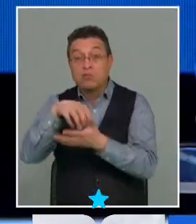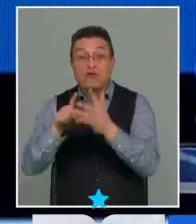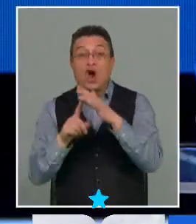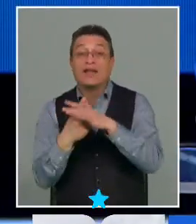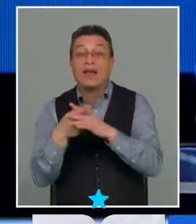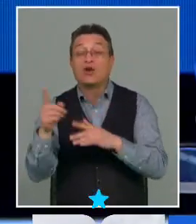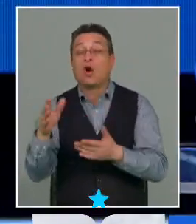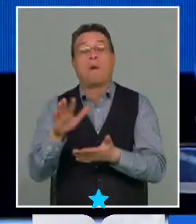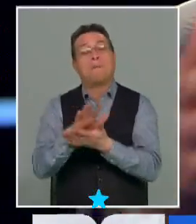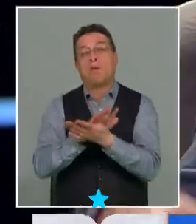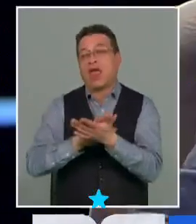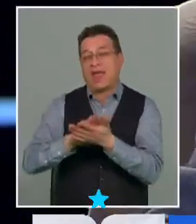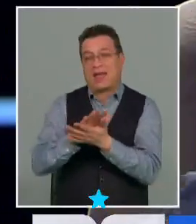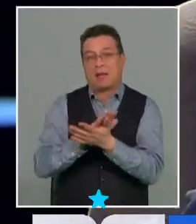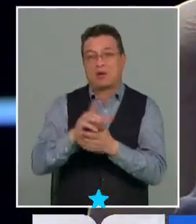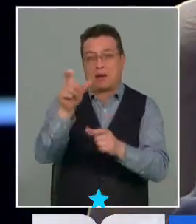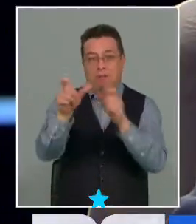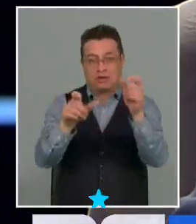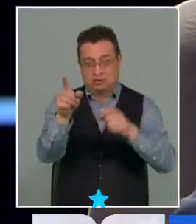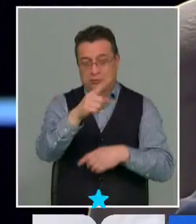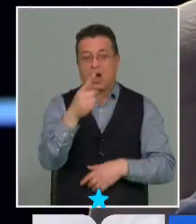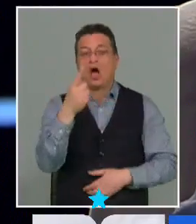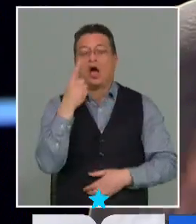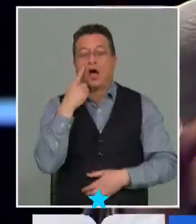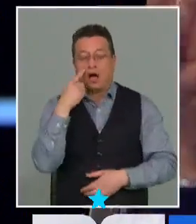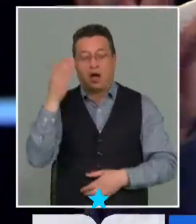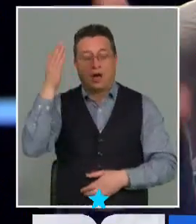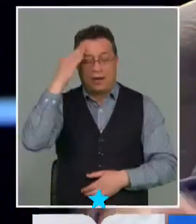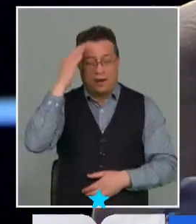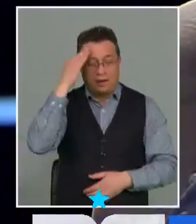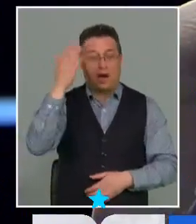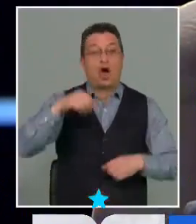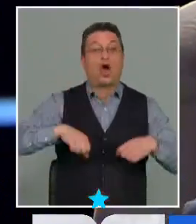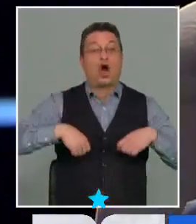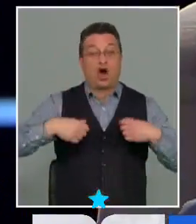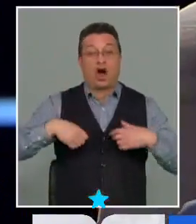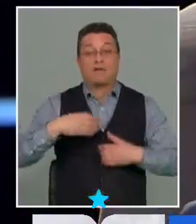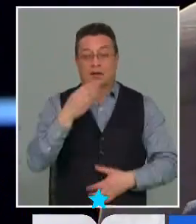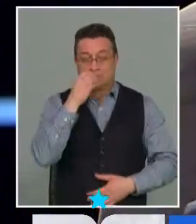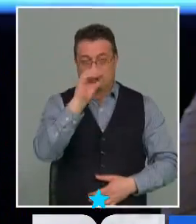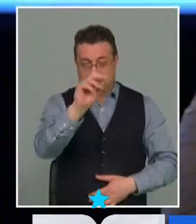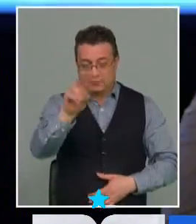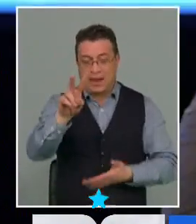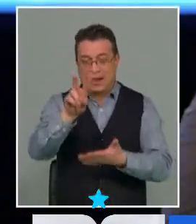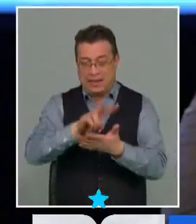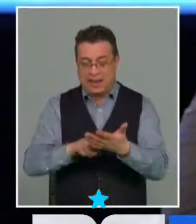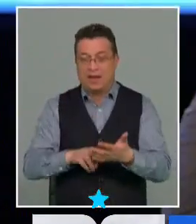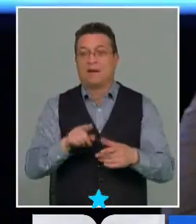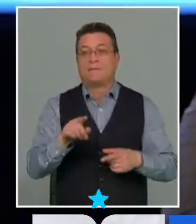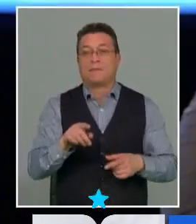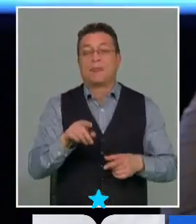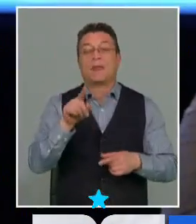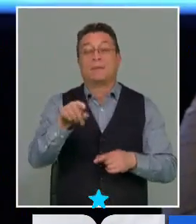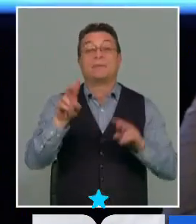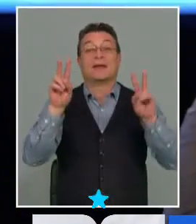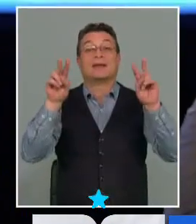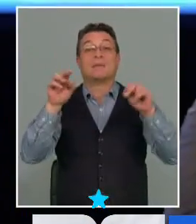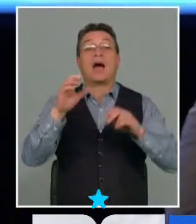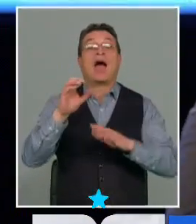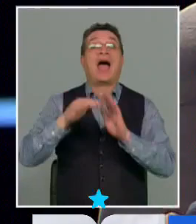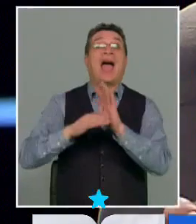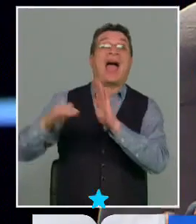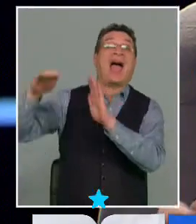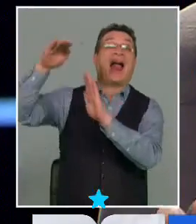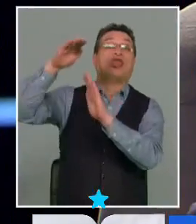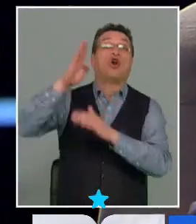ejemplo que para la gente de mi generación se acordará y los más jóvenes yo le pido también que lo lean el caso del alto video cuando